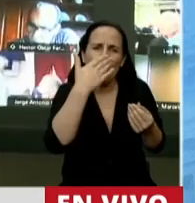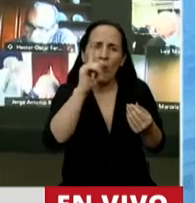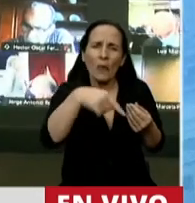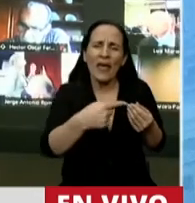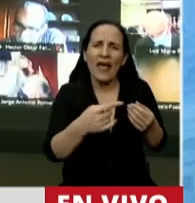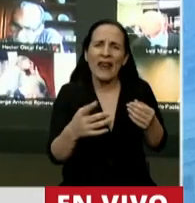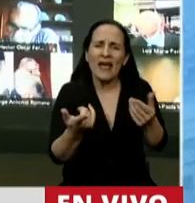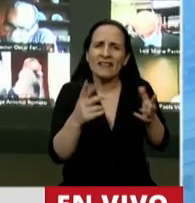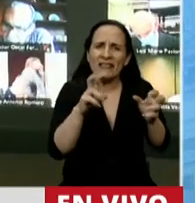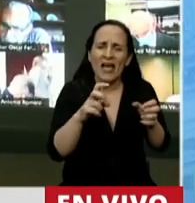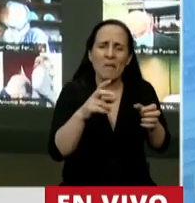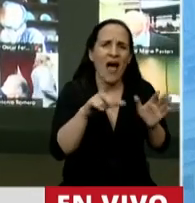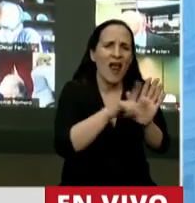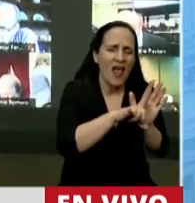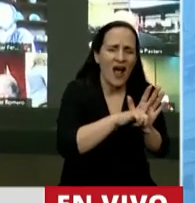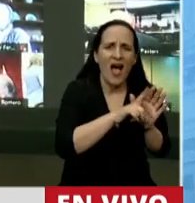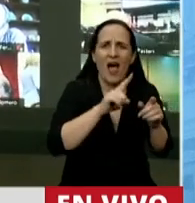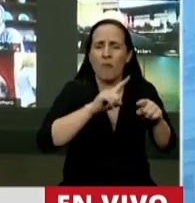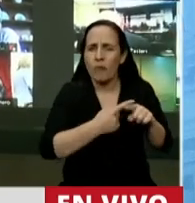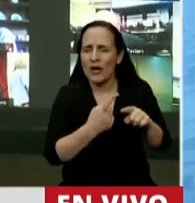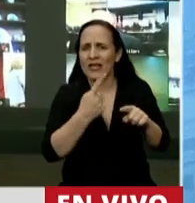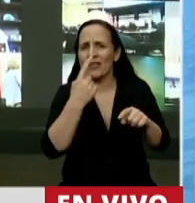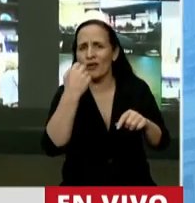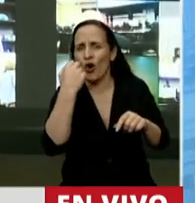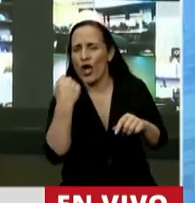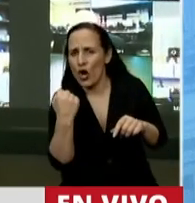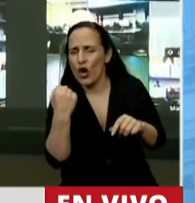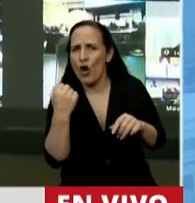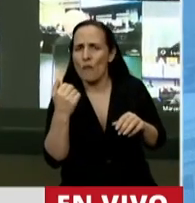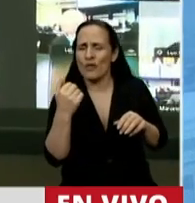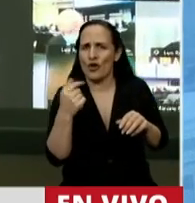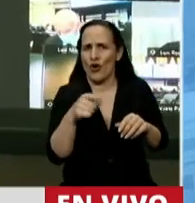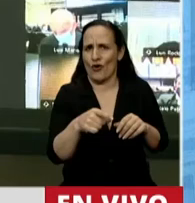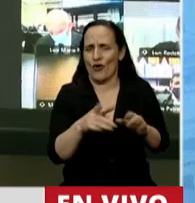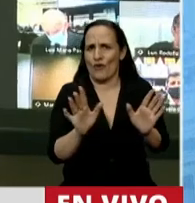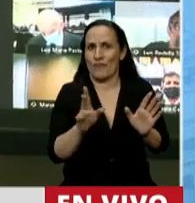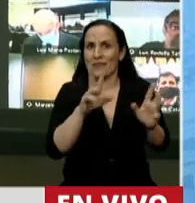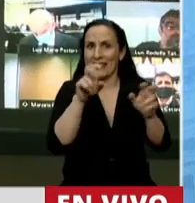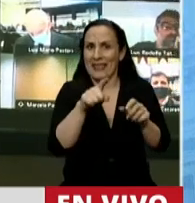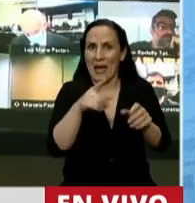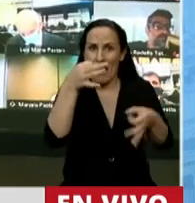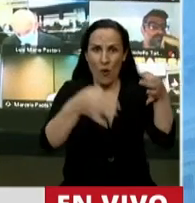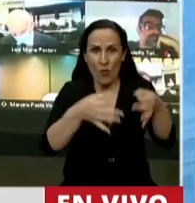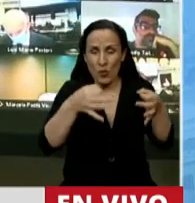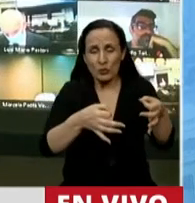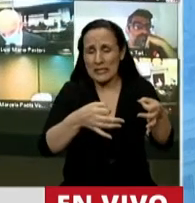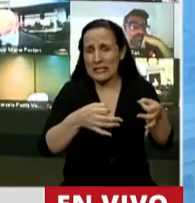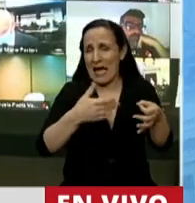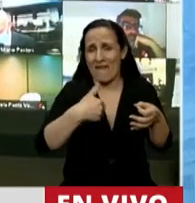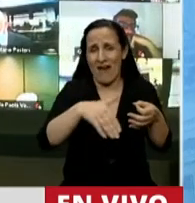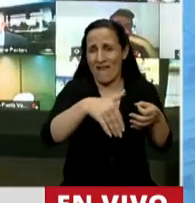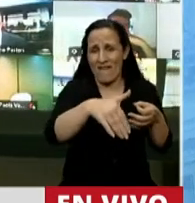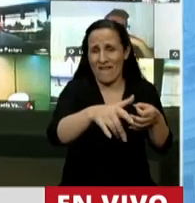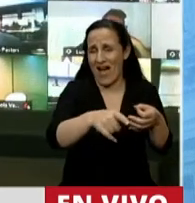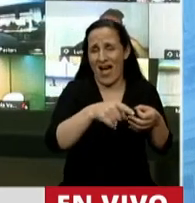políticas, económicas. En el plano judicial, sin duda, abre dos frentes que van a confluir más tarde que